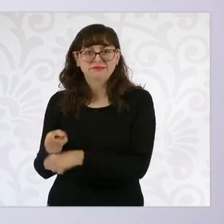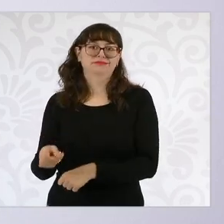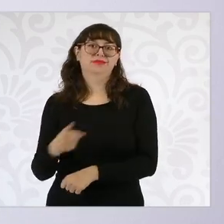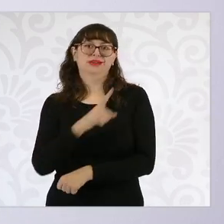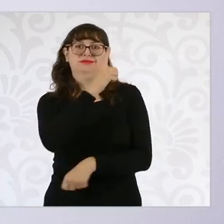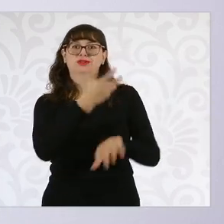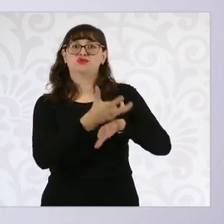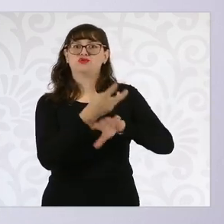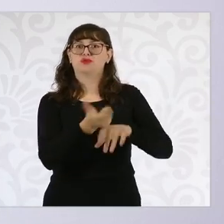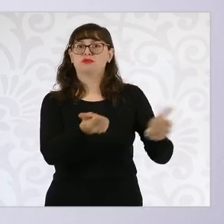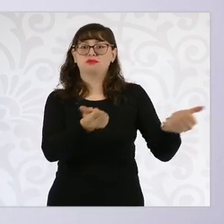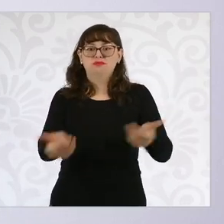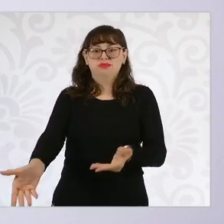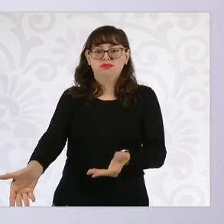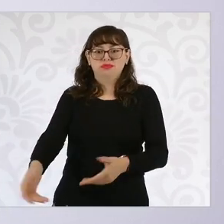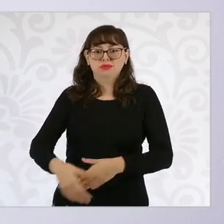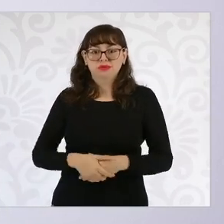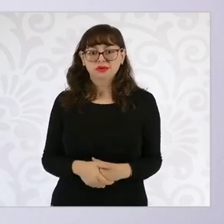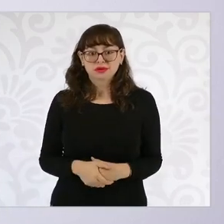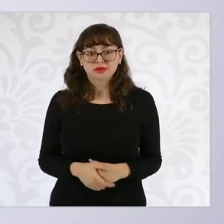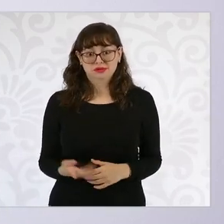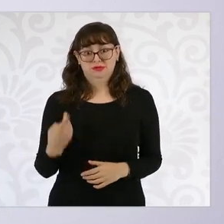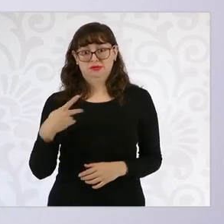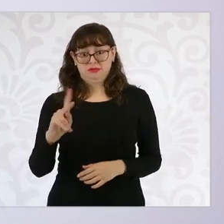coordinación, trabajo conjunto.